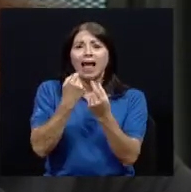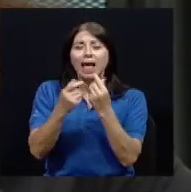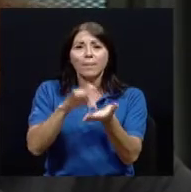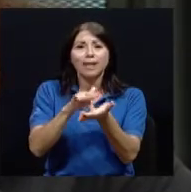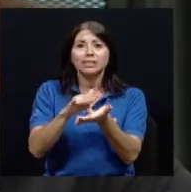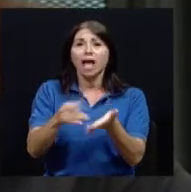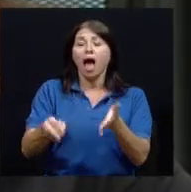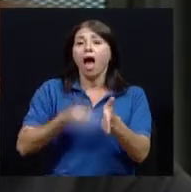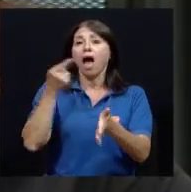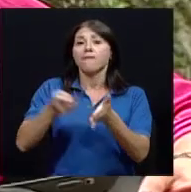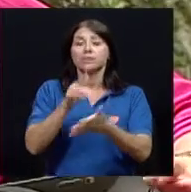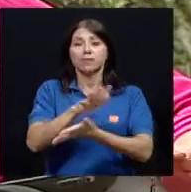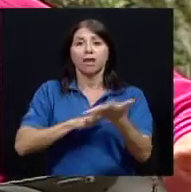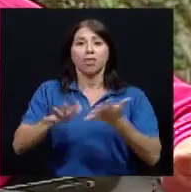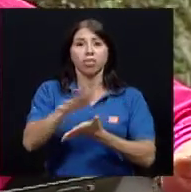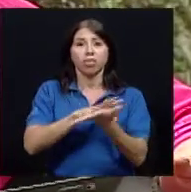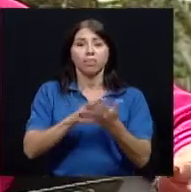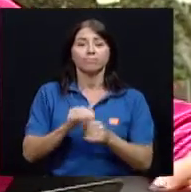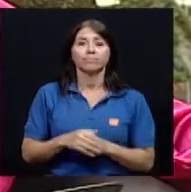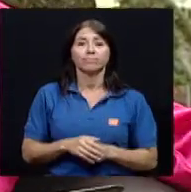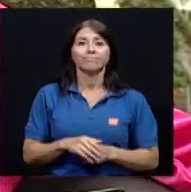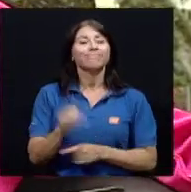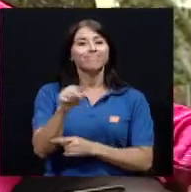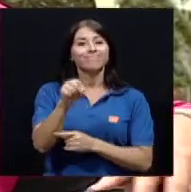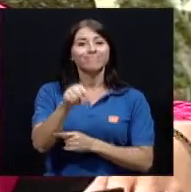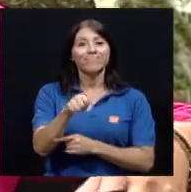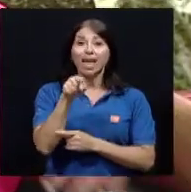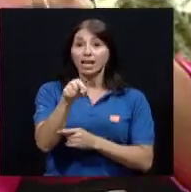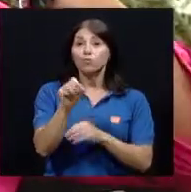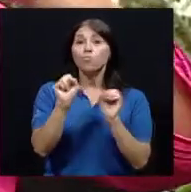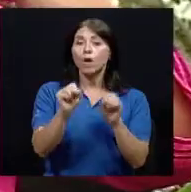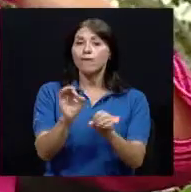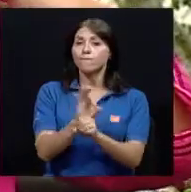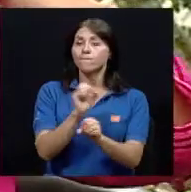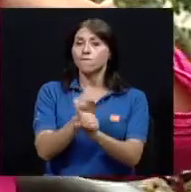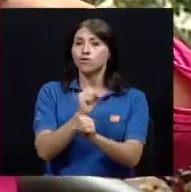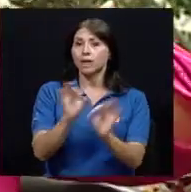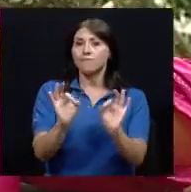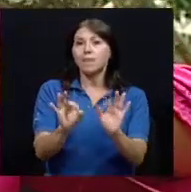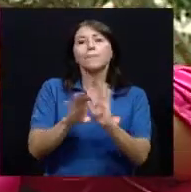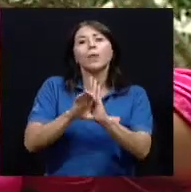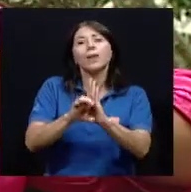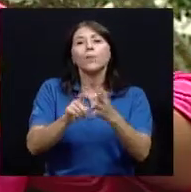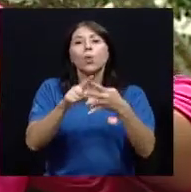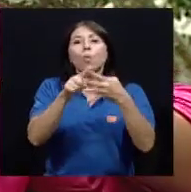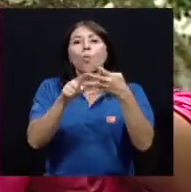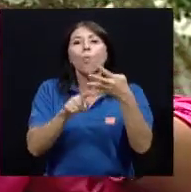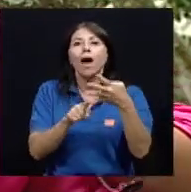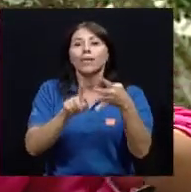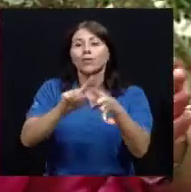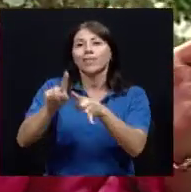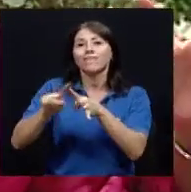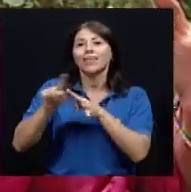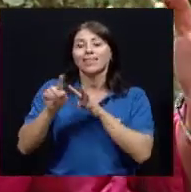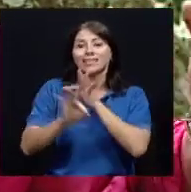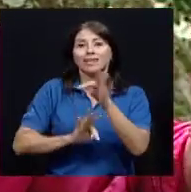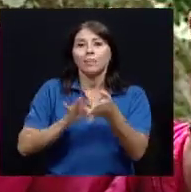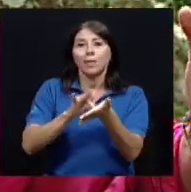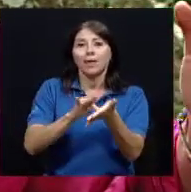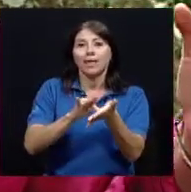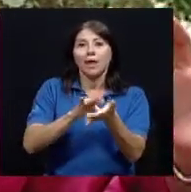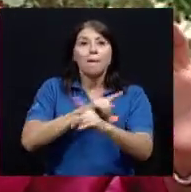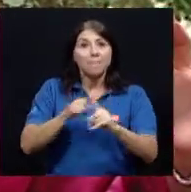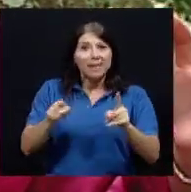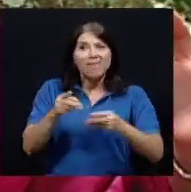funciona cuando son por ejemplo cuatro medicamentos algo tan pequeñito existen en el mercado pastilleros que son casi que una caja de herramientas porque son